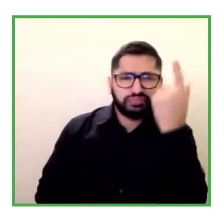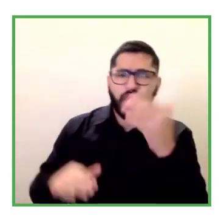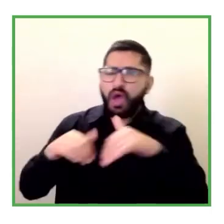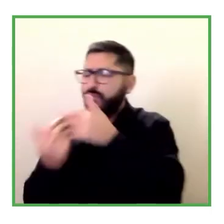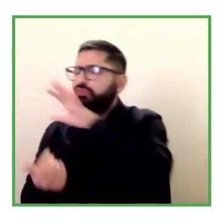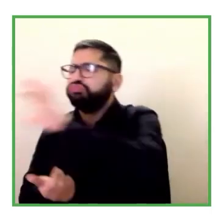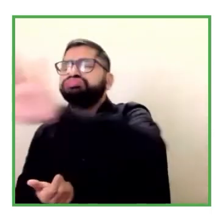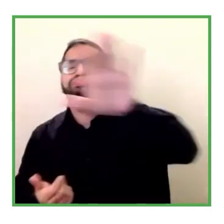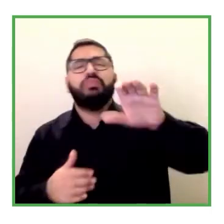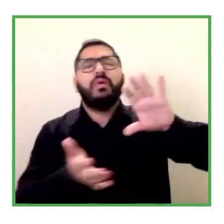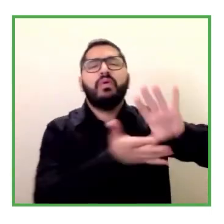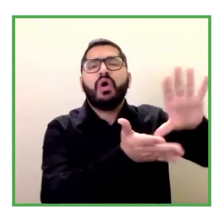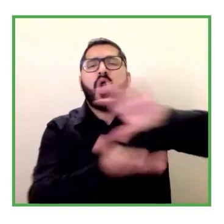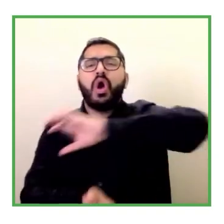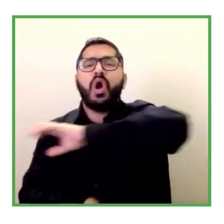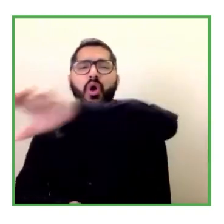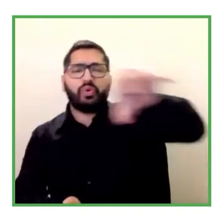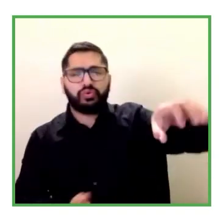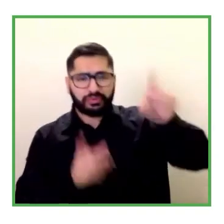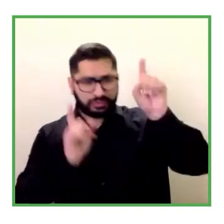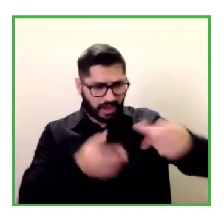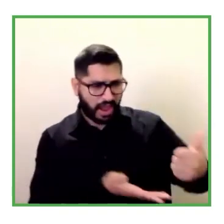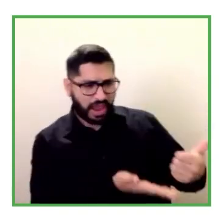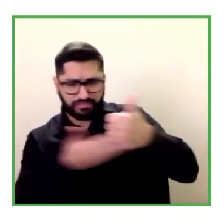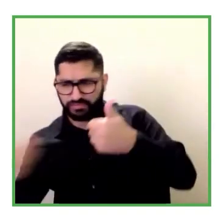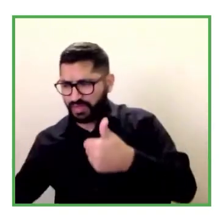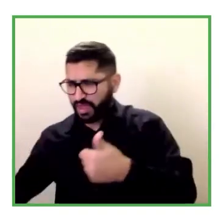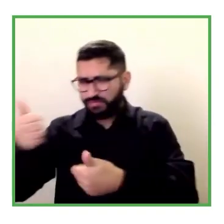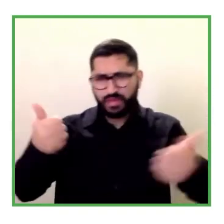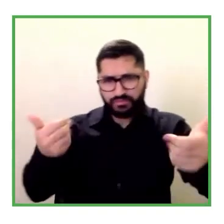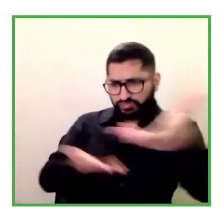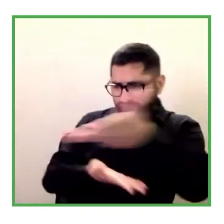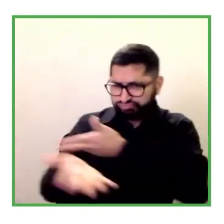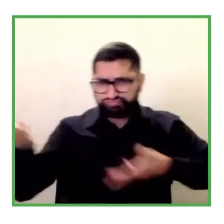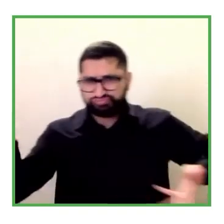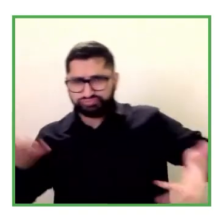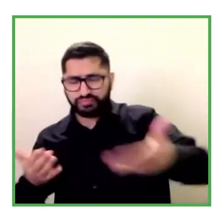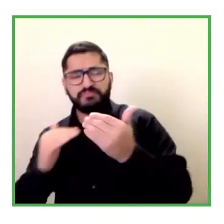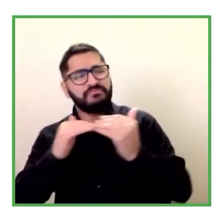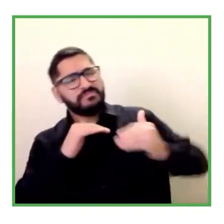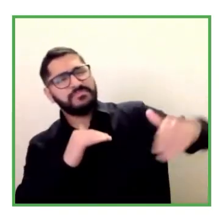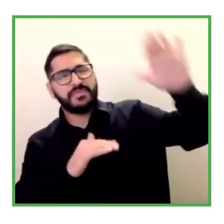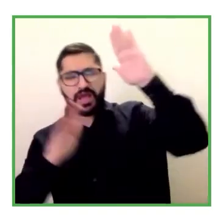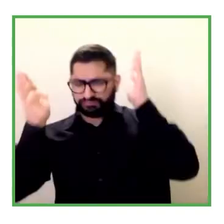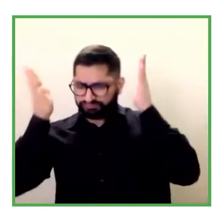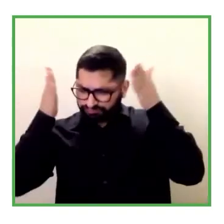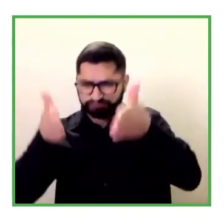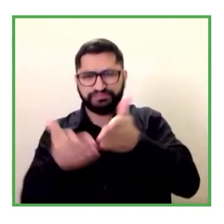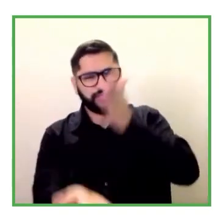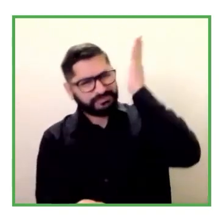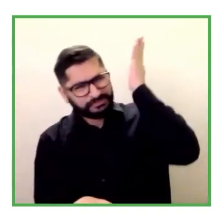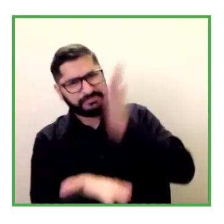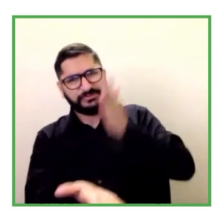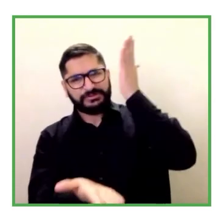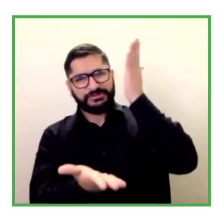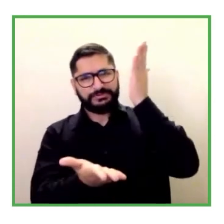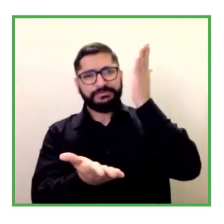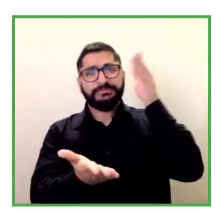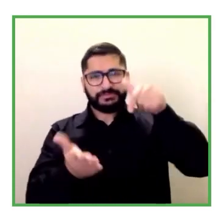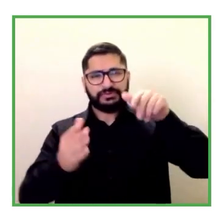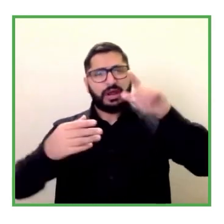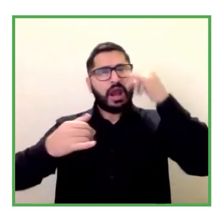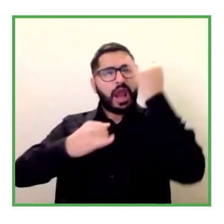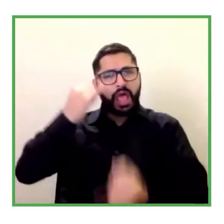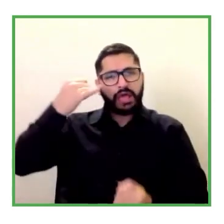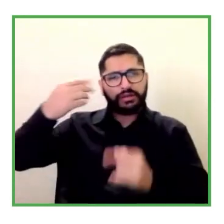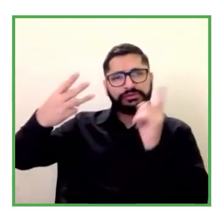levantar la voz y exigir este mismo tipo de cosas y por último el de comunicación tenemos